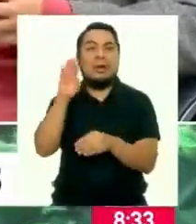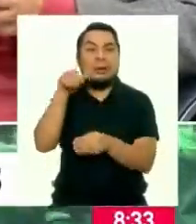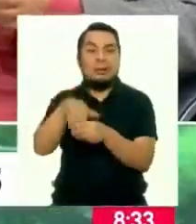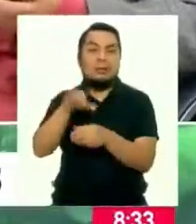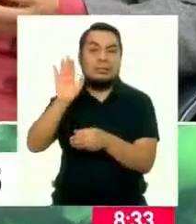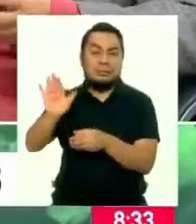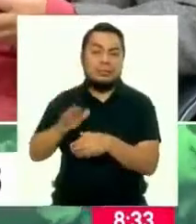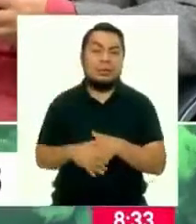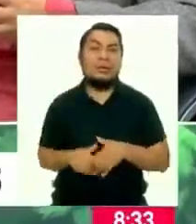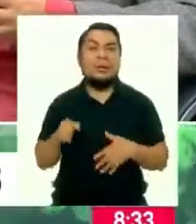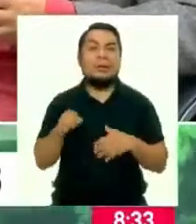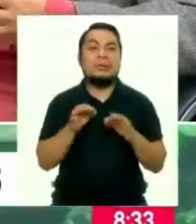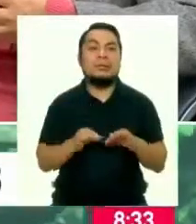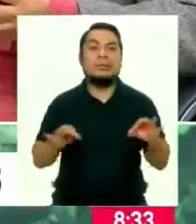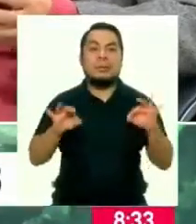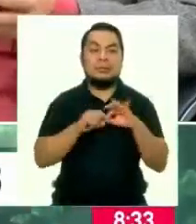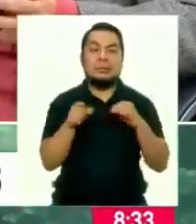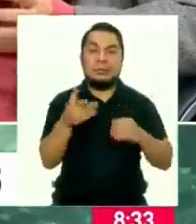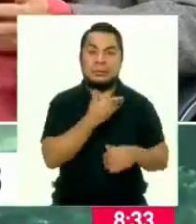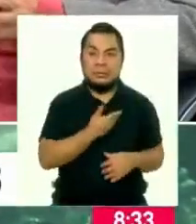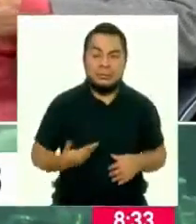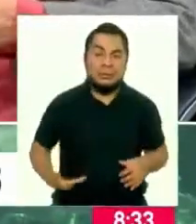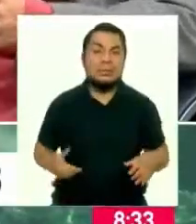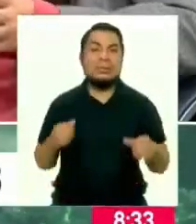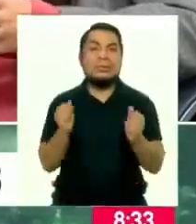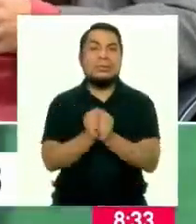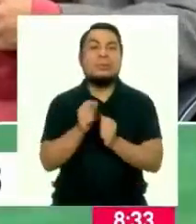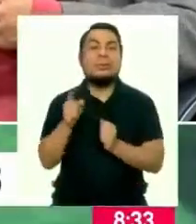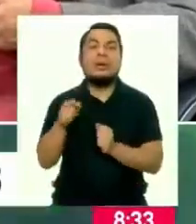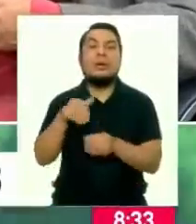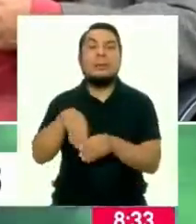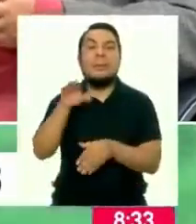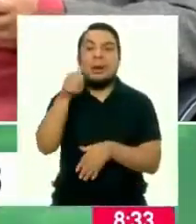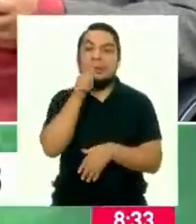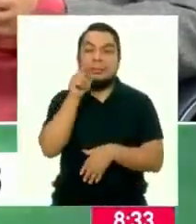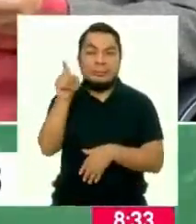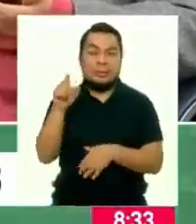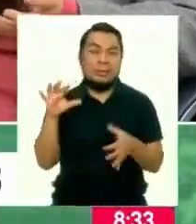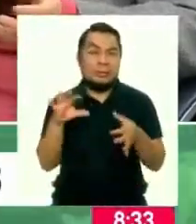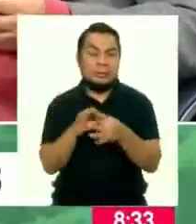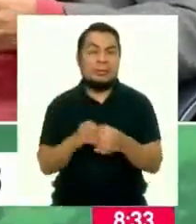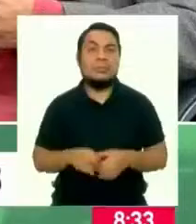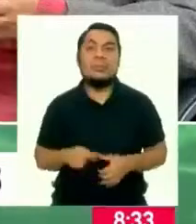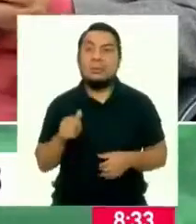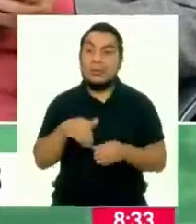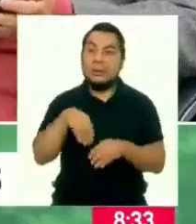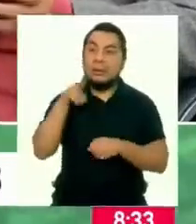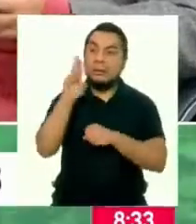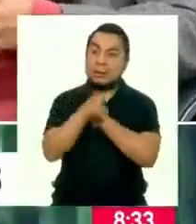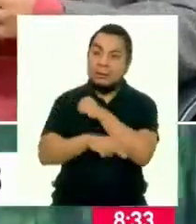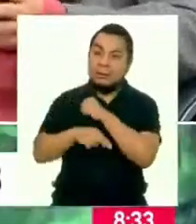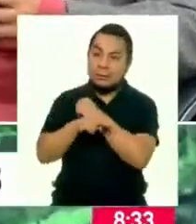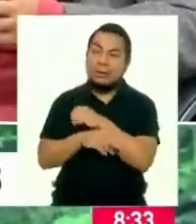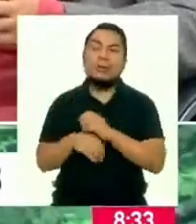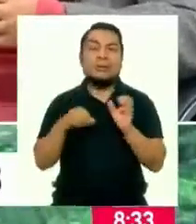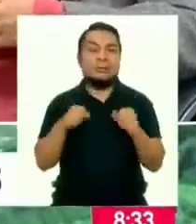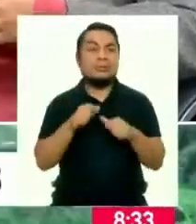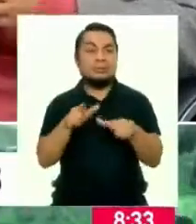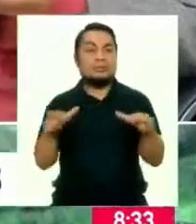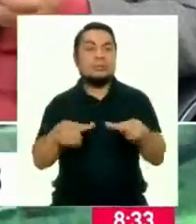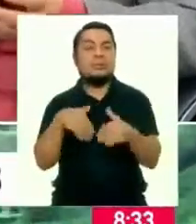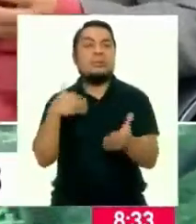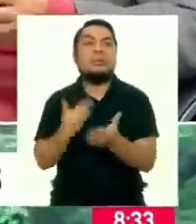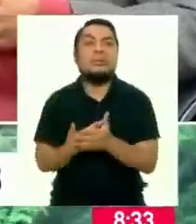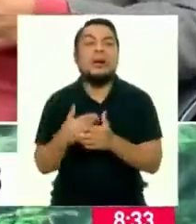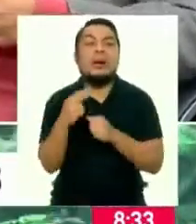importante que tenemos que jugar desde el Estado, también con la banca privada. O del Banco de la Nación, ¿no? En zonas donde solamente llega el